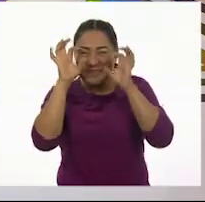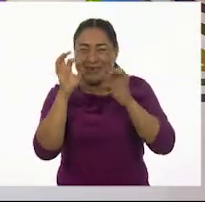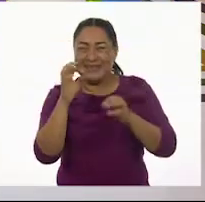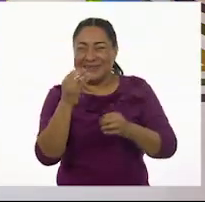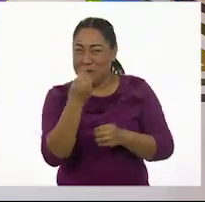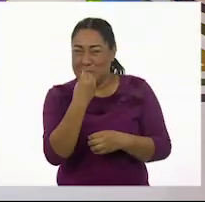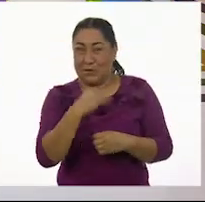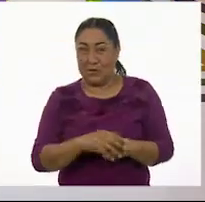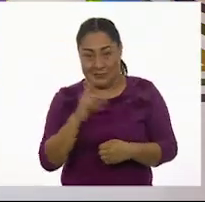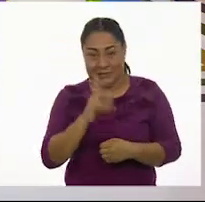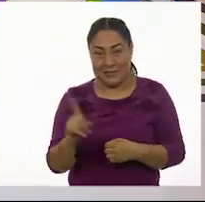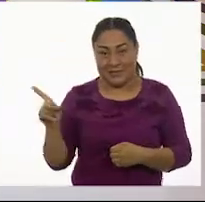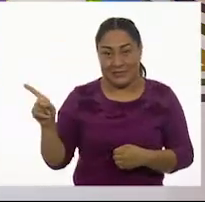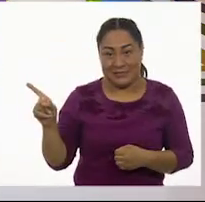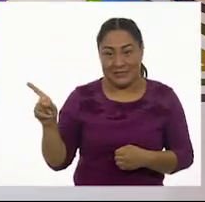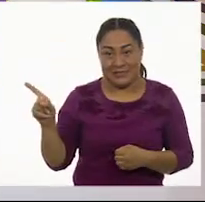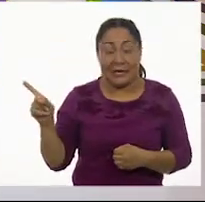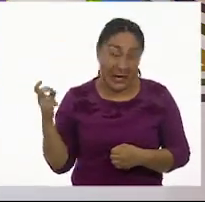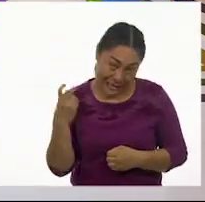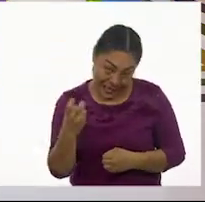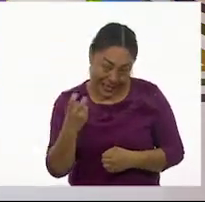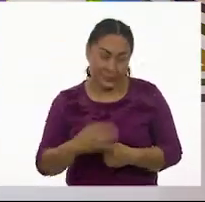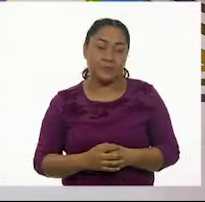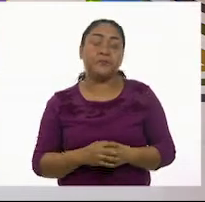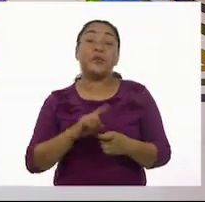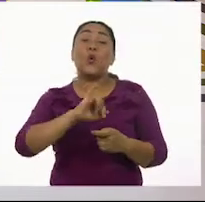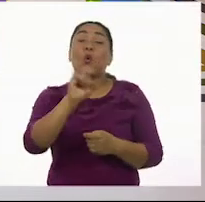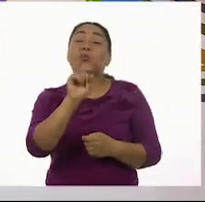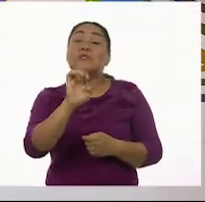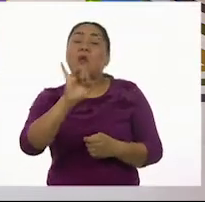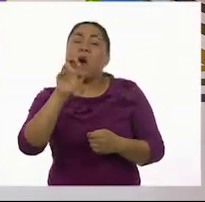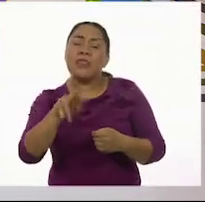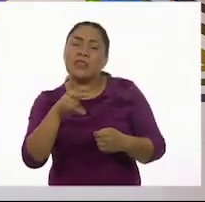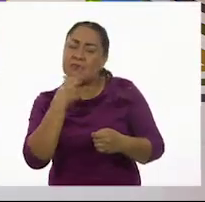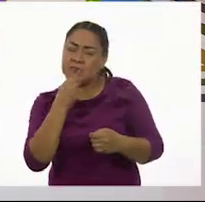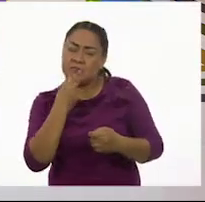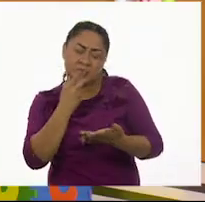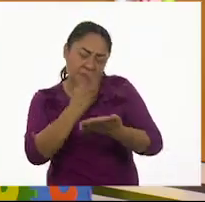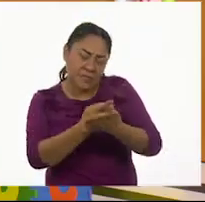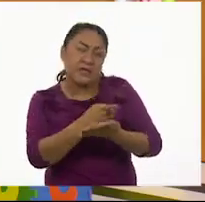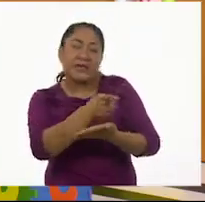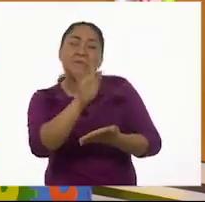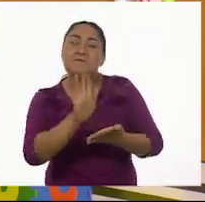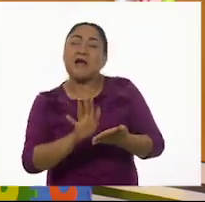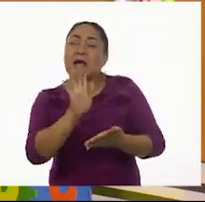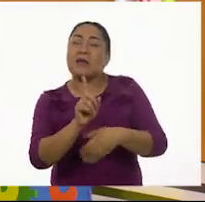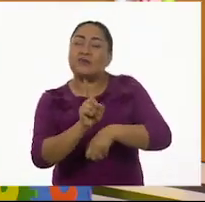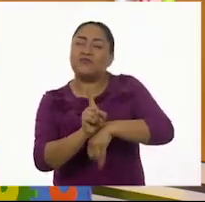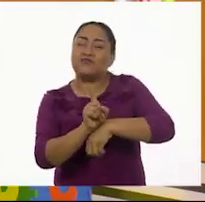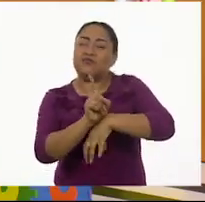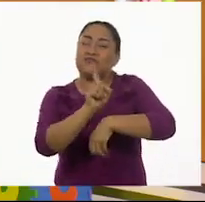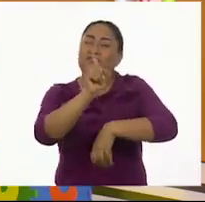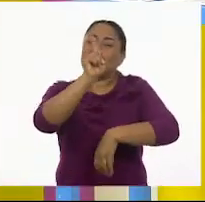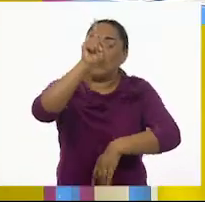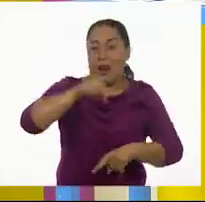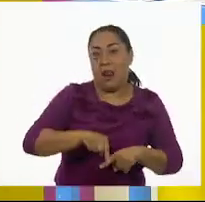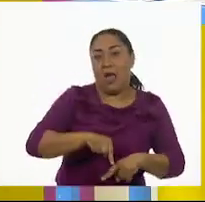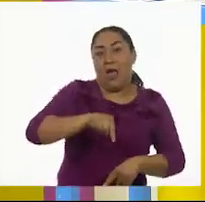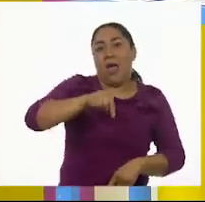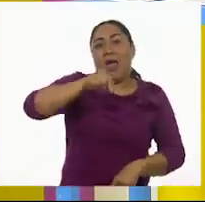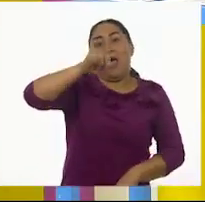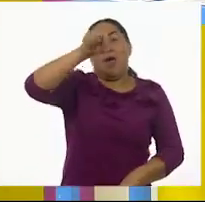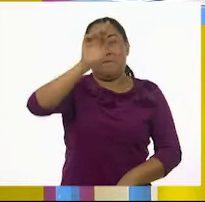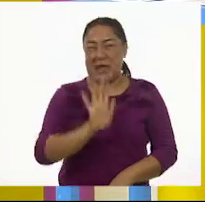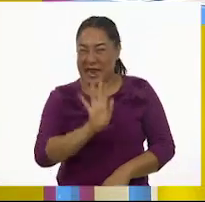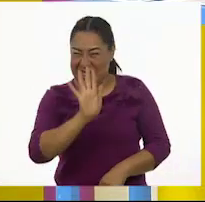exactamente. ¿Cómo es así? Entonces, José Juan Tablada los define como cohetes de larga vara. No se me